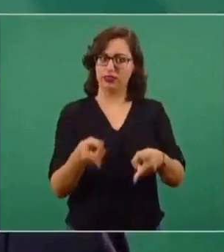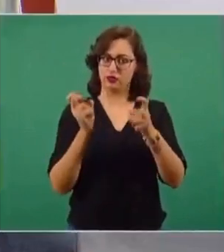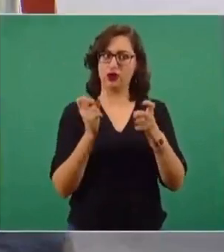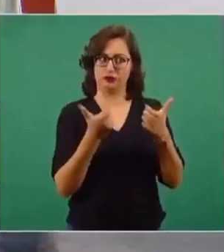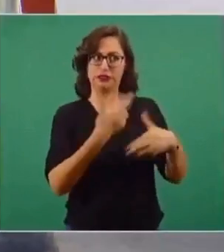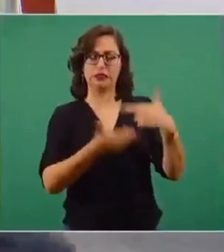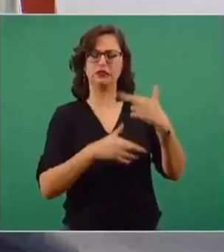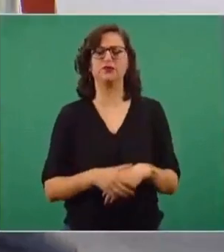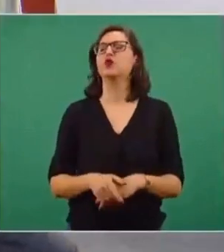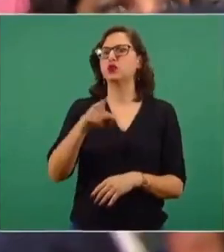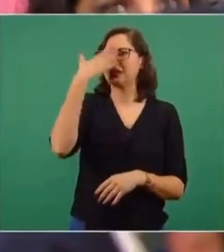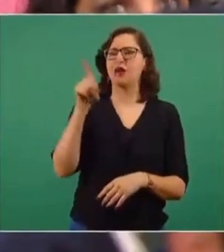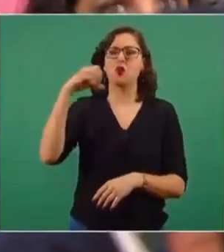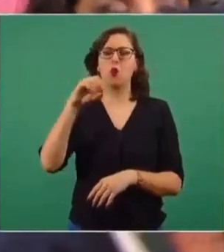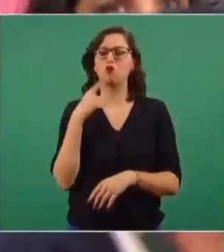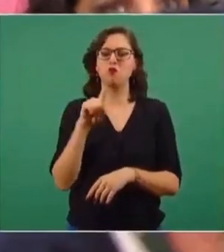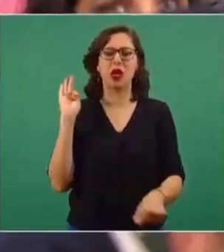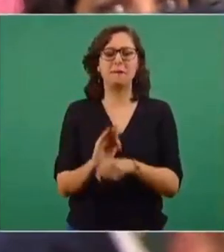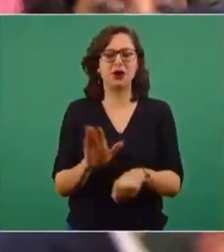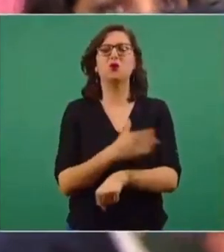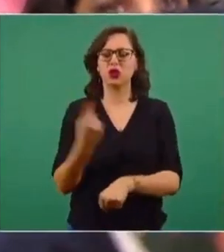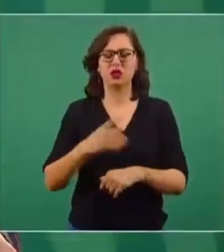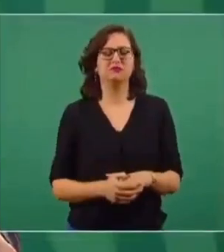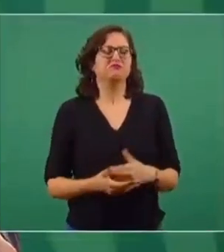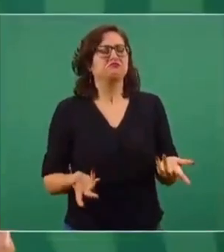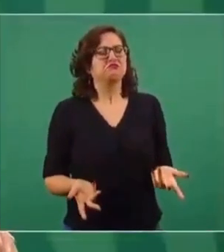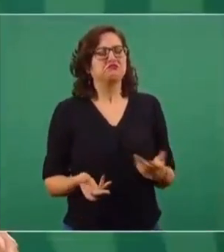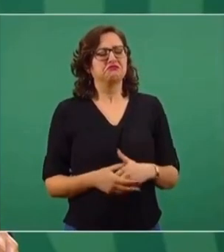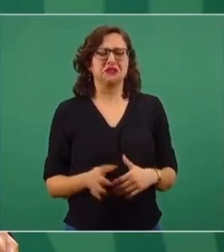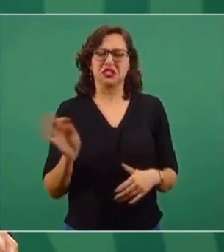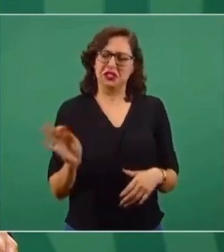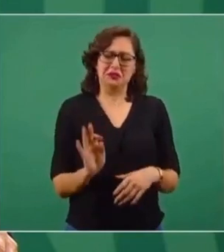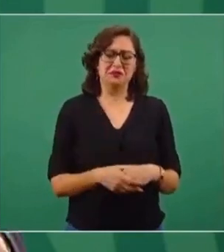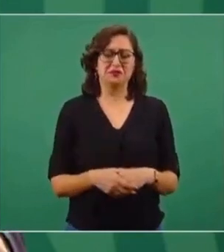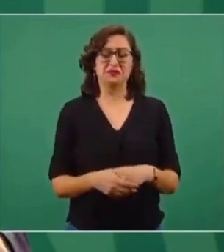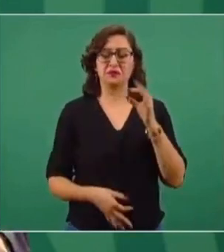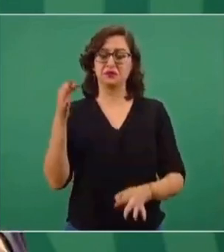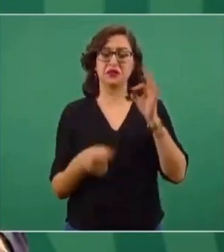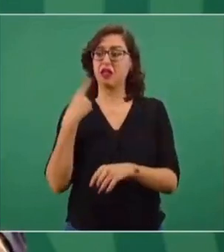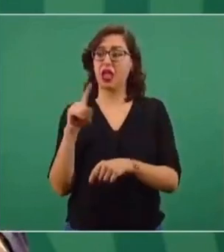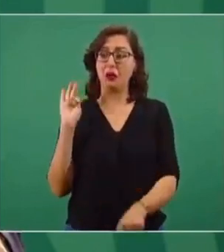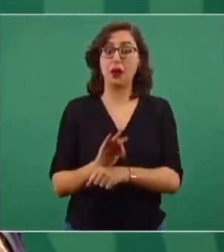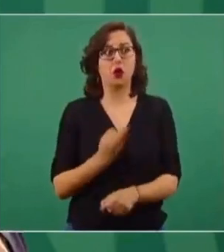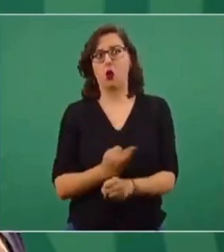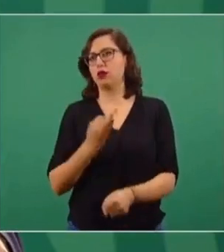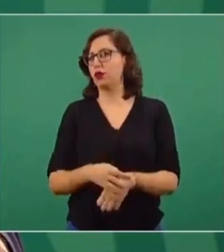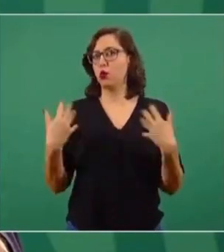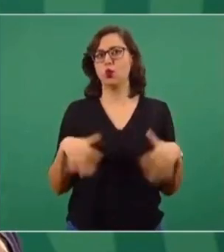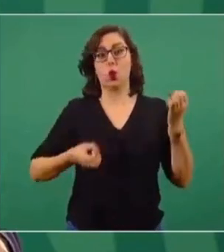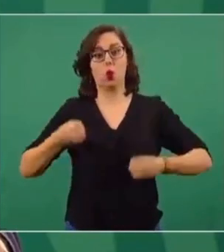¿Usted tiene informes por qué se ampararon en un pueblo de Oaxaca? Puede ser y se está cumpliendo. cuando hay amparo, ya ven que los jueces también ahorita